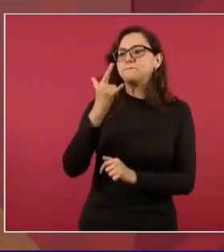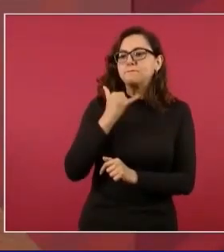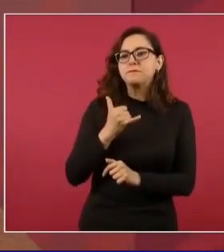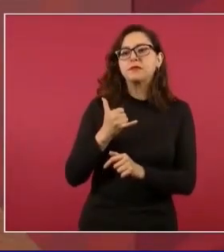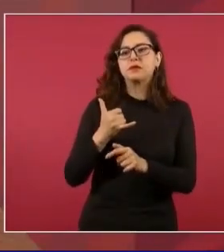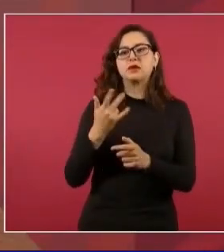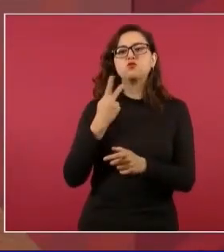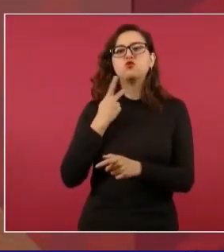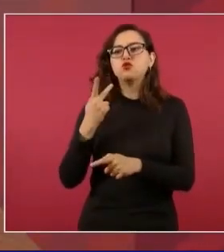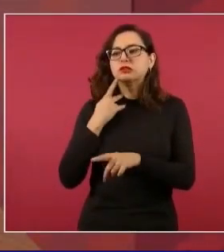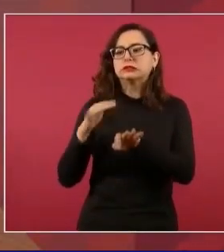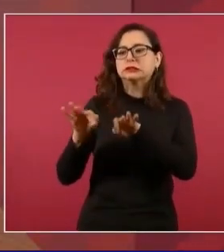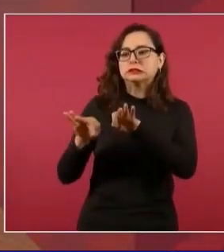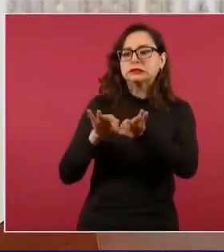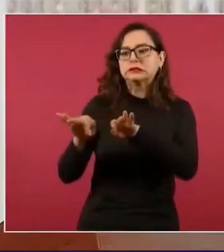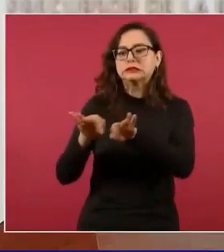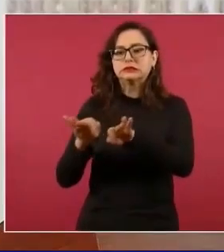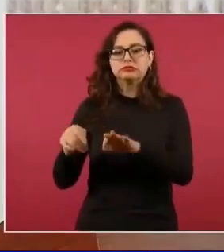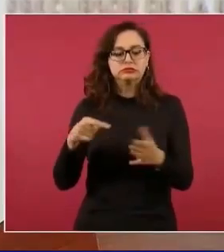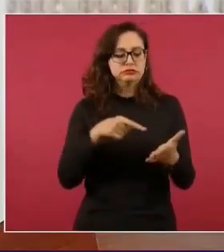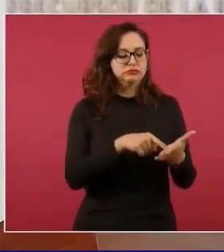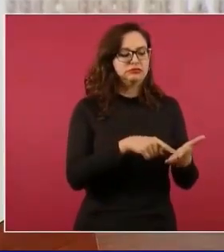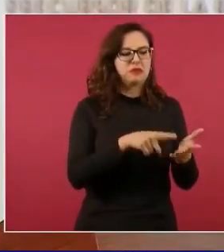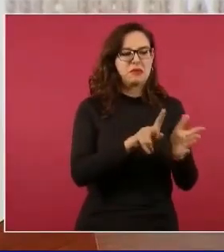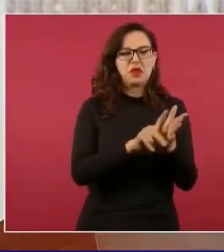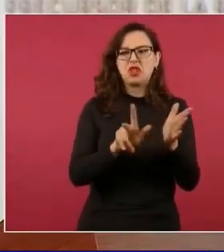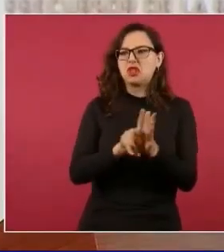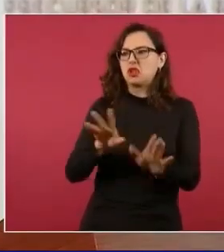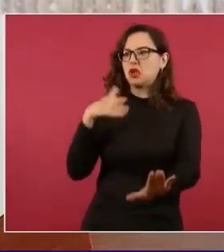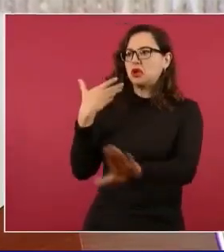les daba hasta calentura